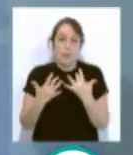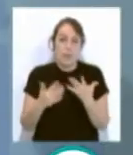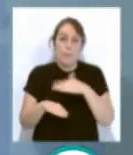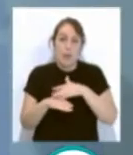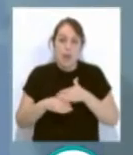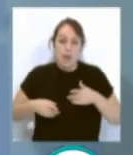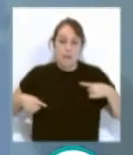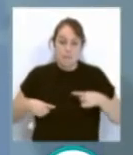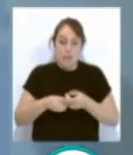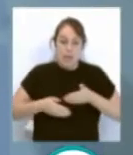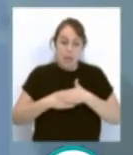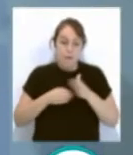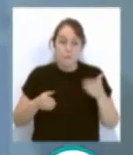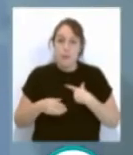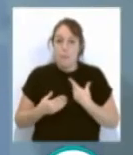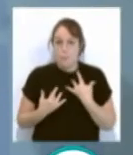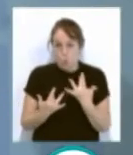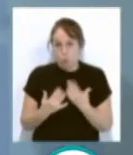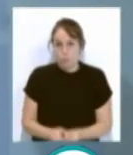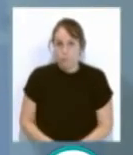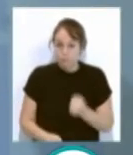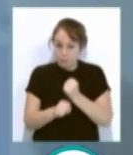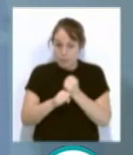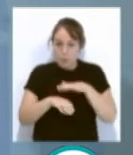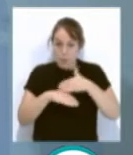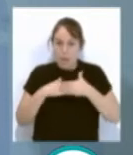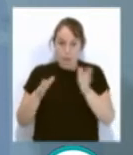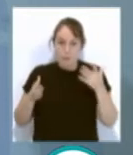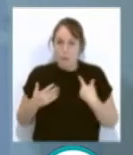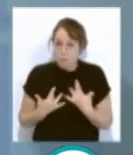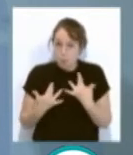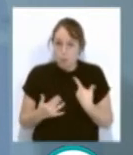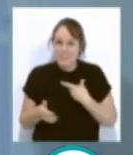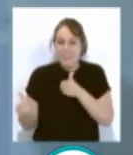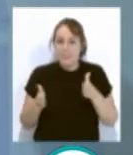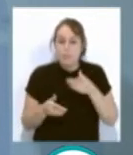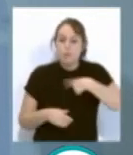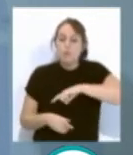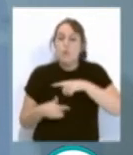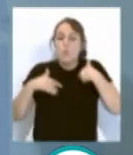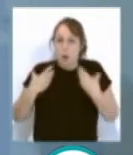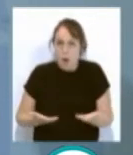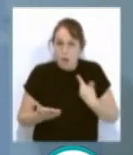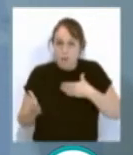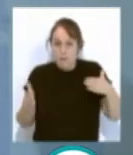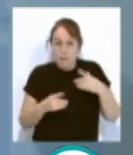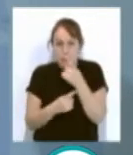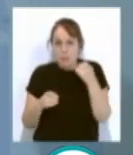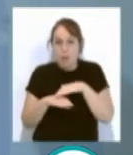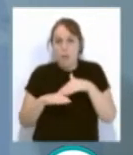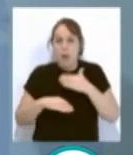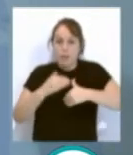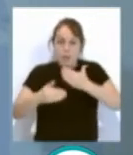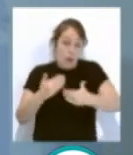trabajando para que se aperture cuanto antes y de cuál es la etapa en la cual nos encontramos. Estamos en una etapa que es necesaria para avanzar, no,